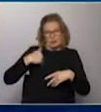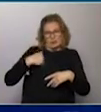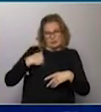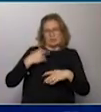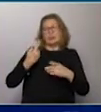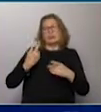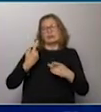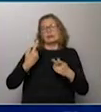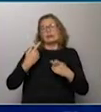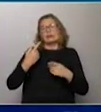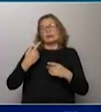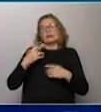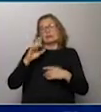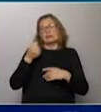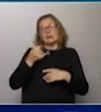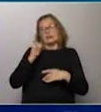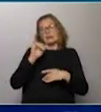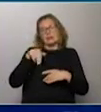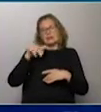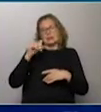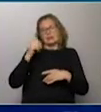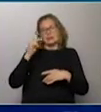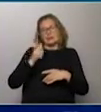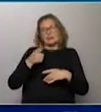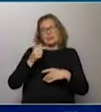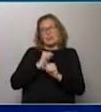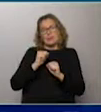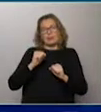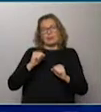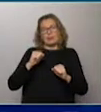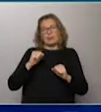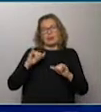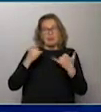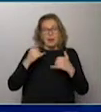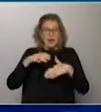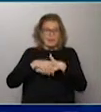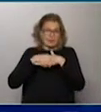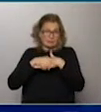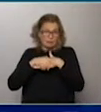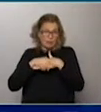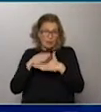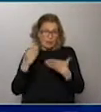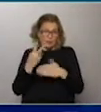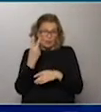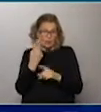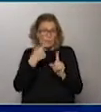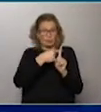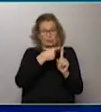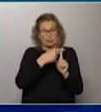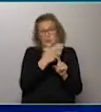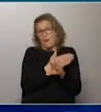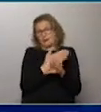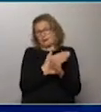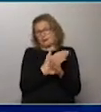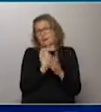Argentina, y Racing está limitado a los entrenamientos porque ni siquiera se le permiten jugar partidos amistosos, a raíz de estos dos casos que les contaba recién.